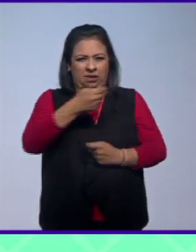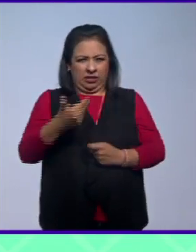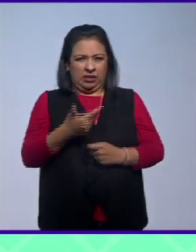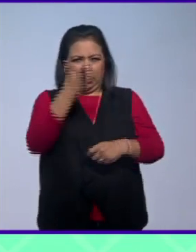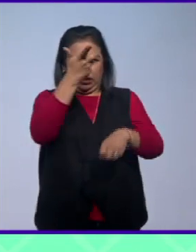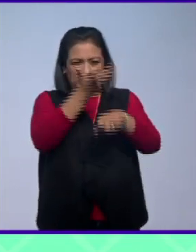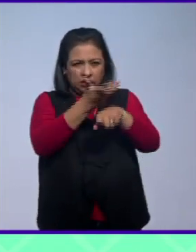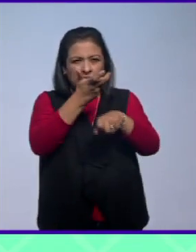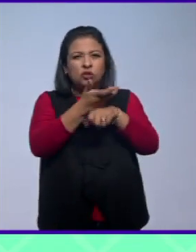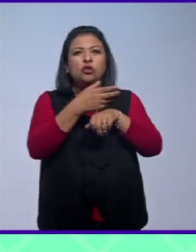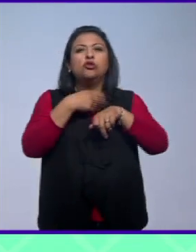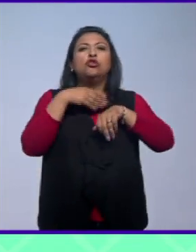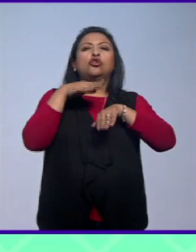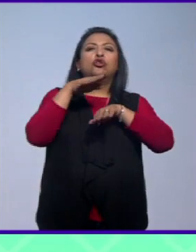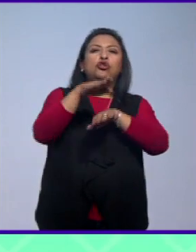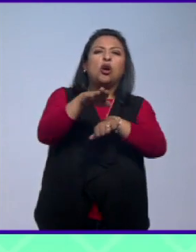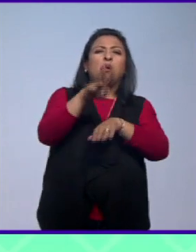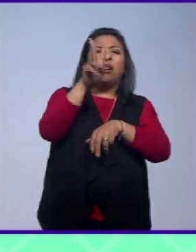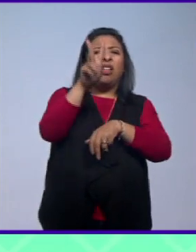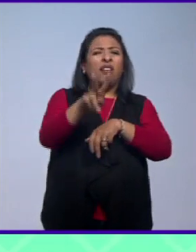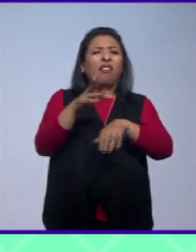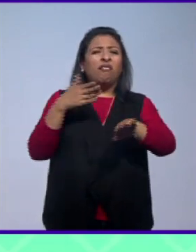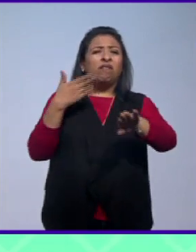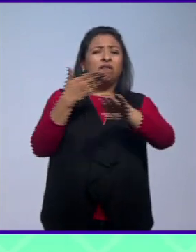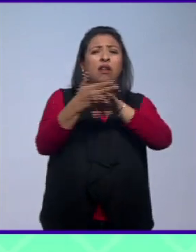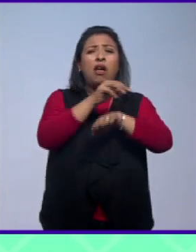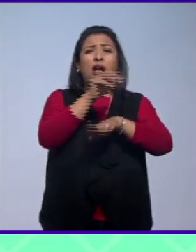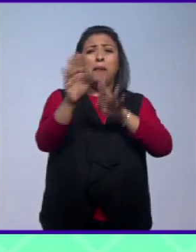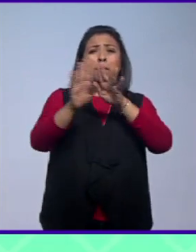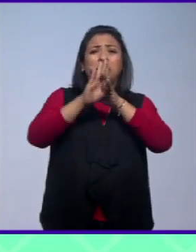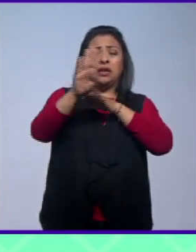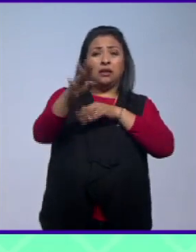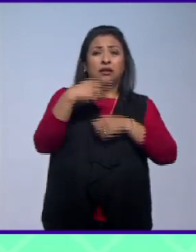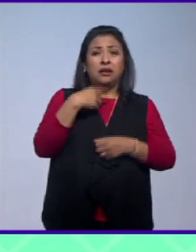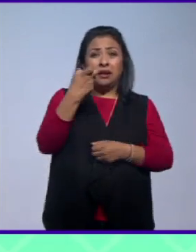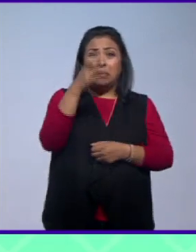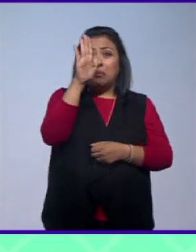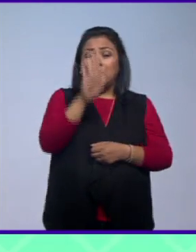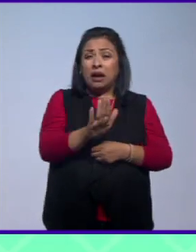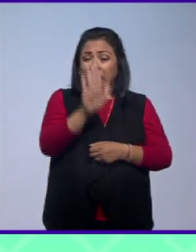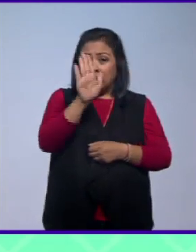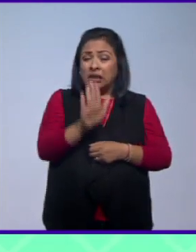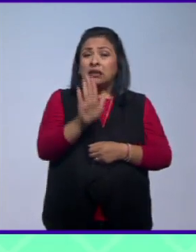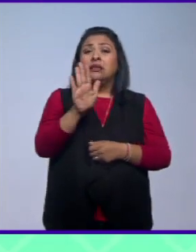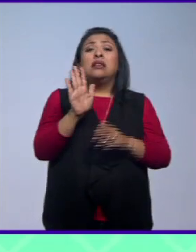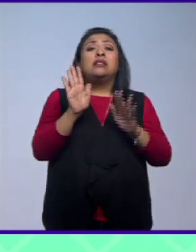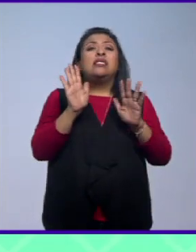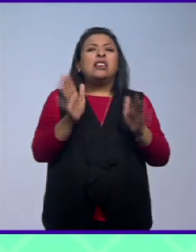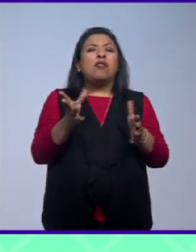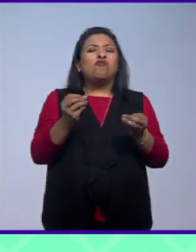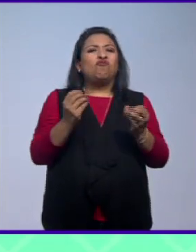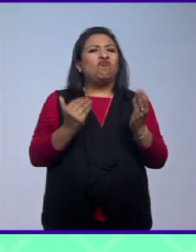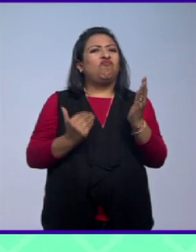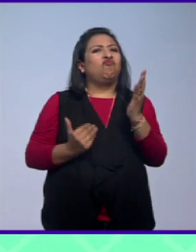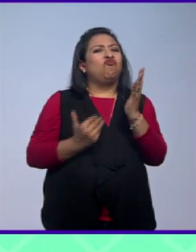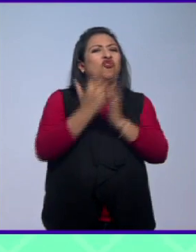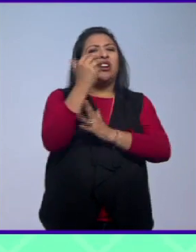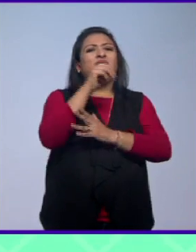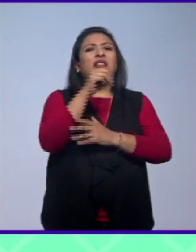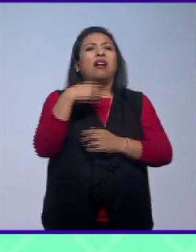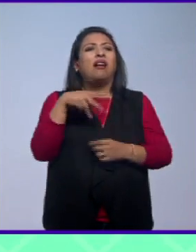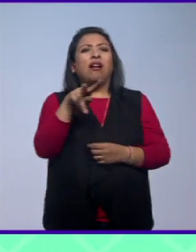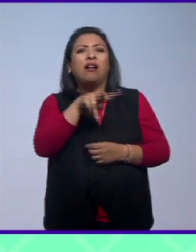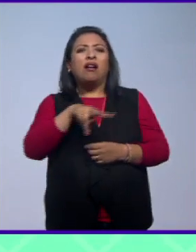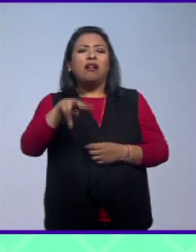sobre las medidas duras contra la migración pero esto parece ser que está excediendo a la